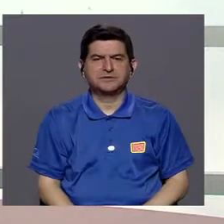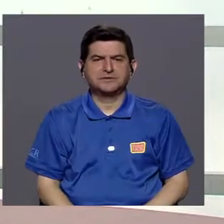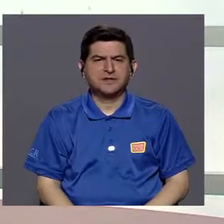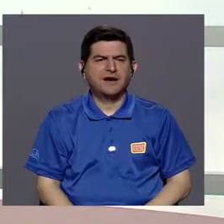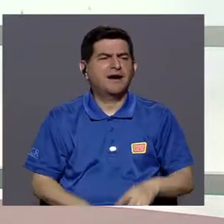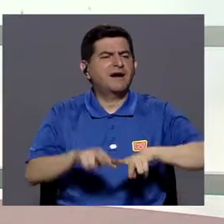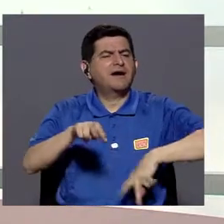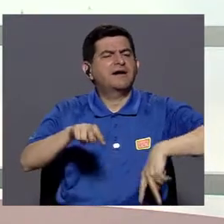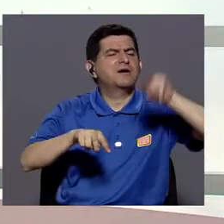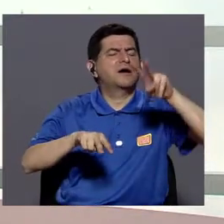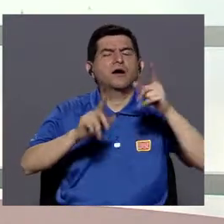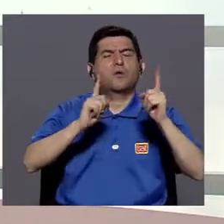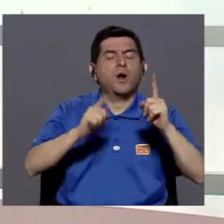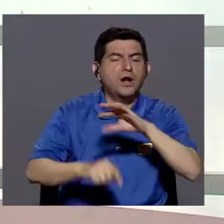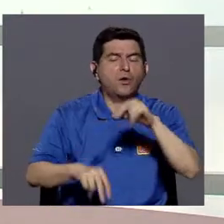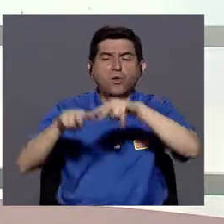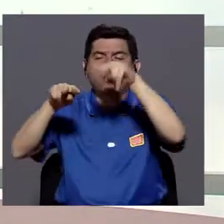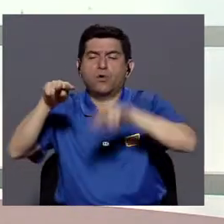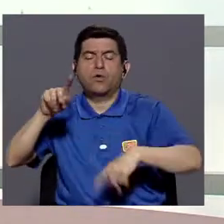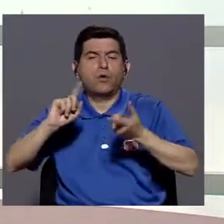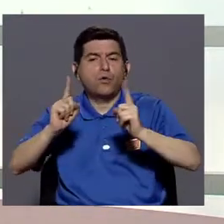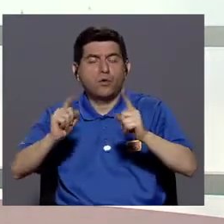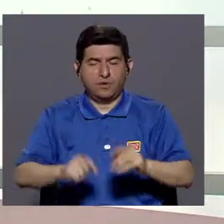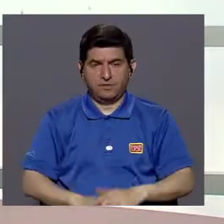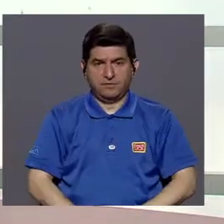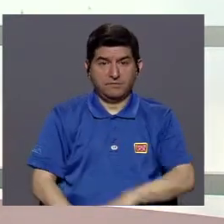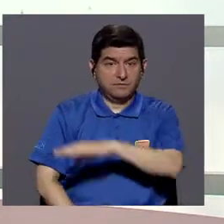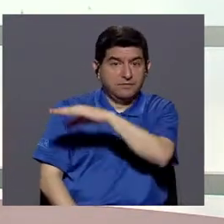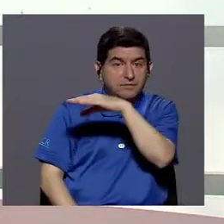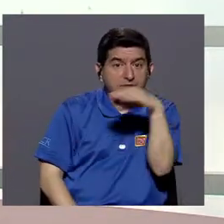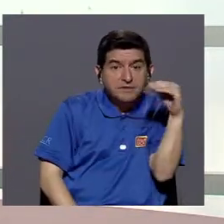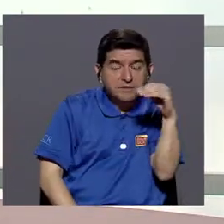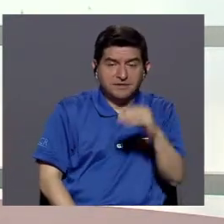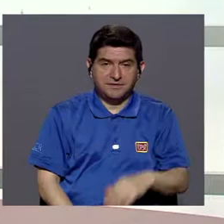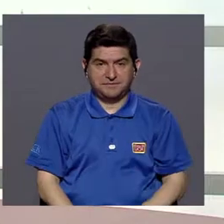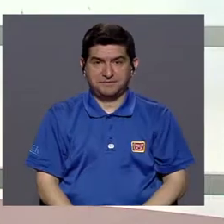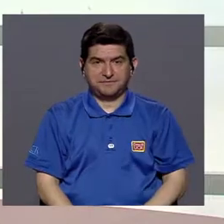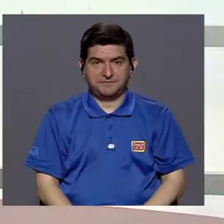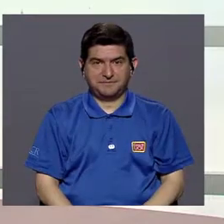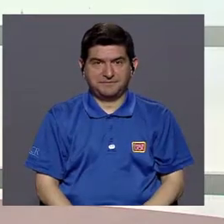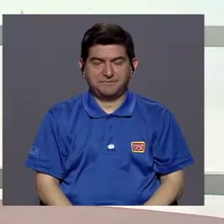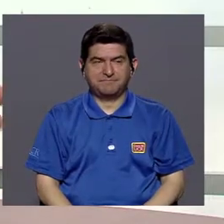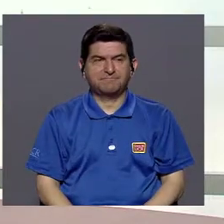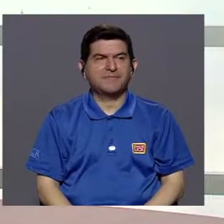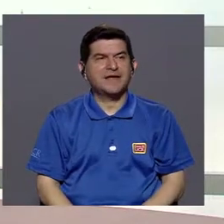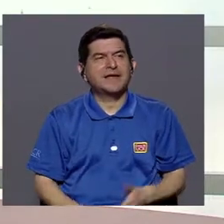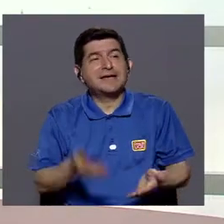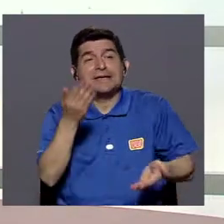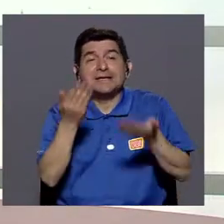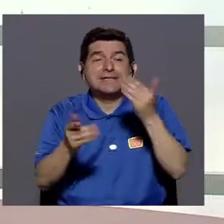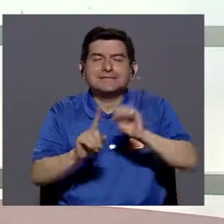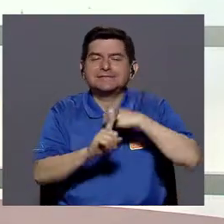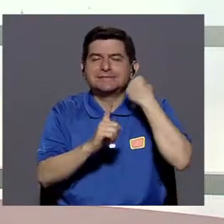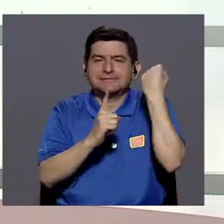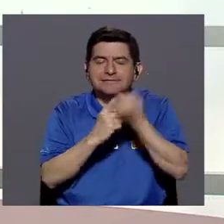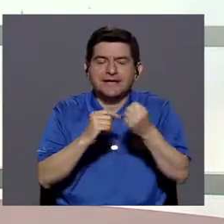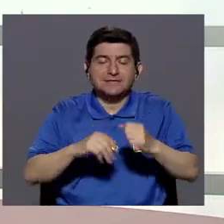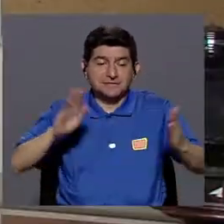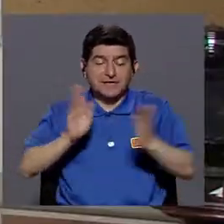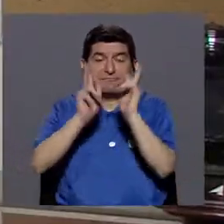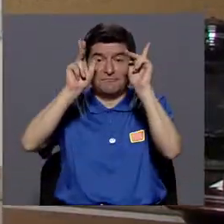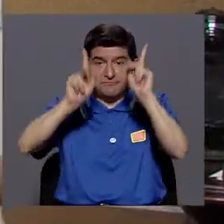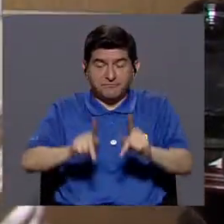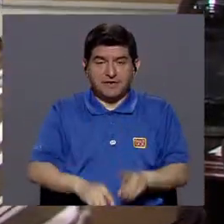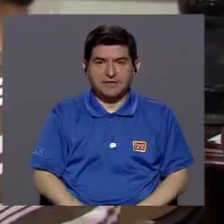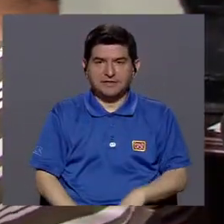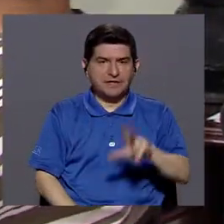¿cuáles son las ventajas?, ¿cuáles son las desventajas?, si las hay y ¿cuáles son los, digamos, los posibles escenarios a los que se puede enfrentar una